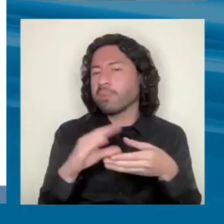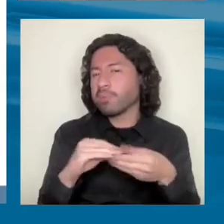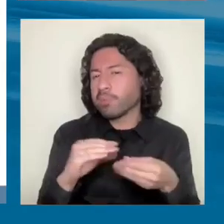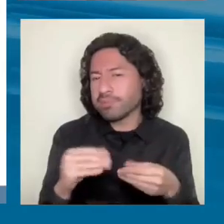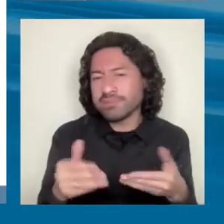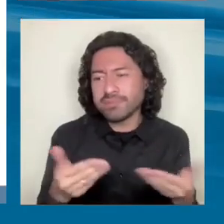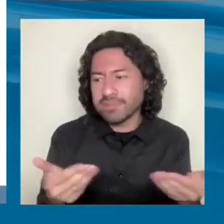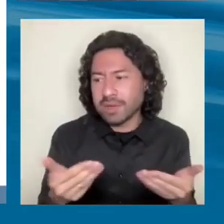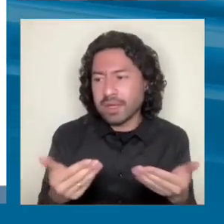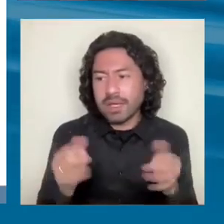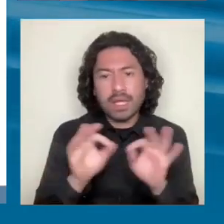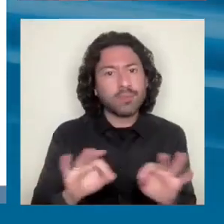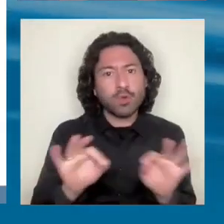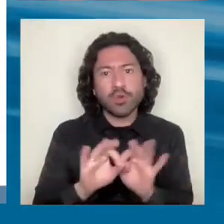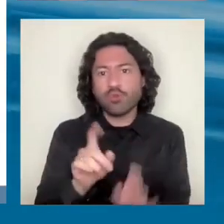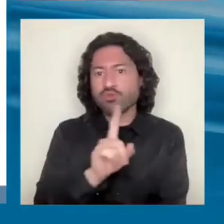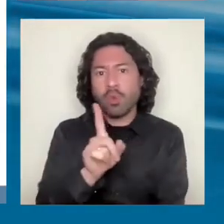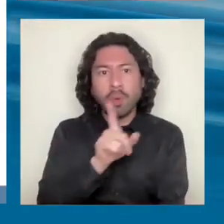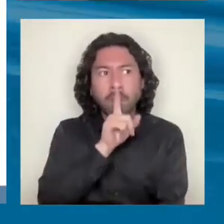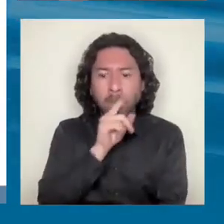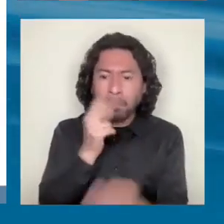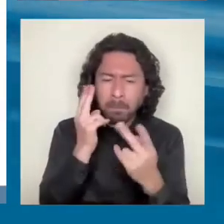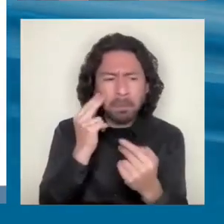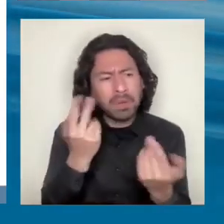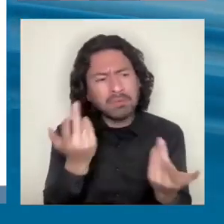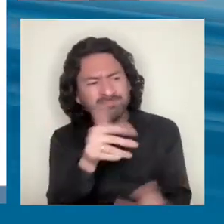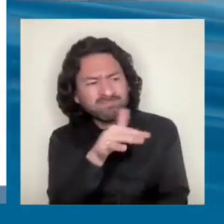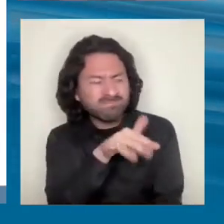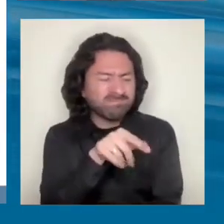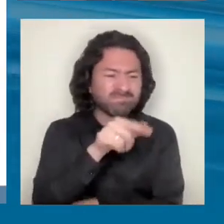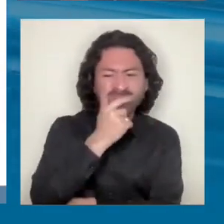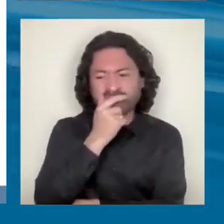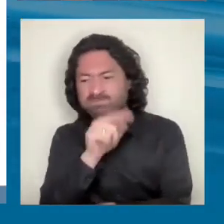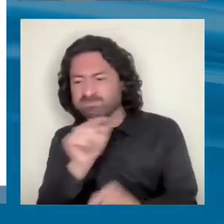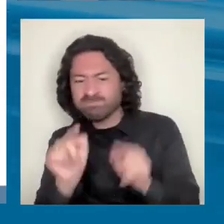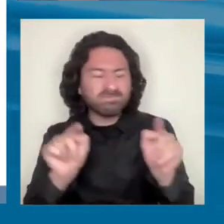importante no tener timidez en seleccionar sectores y trabajar con esos sectores.